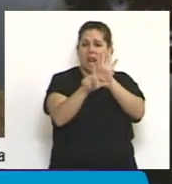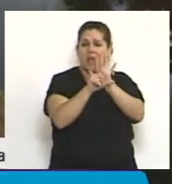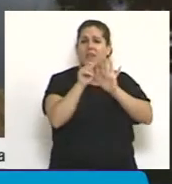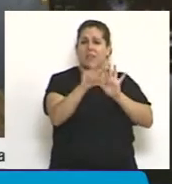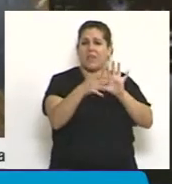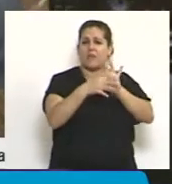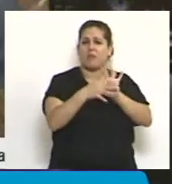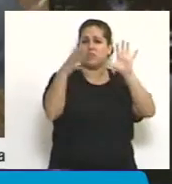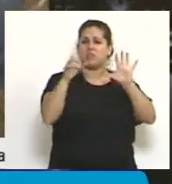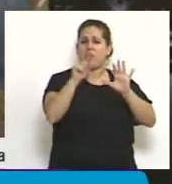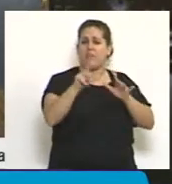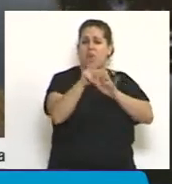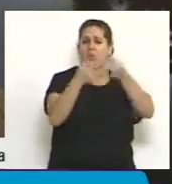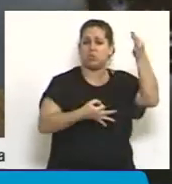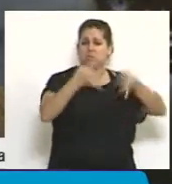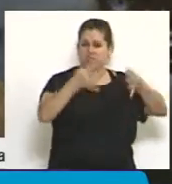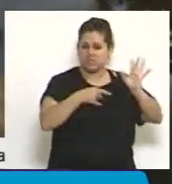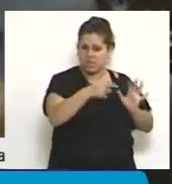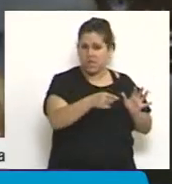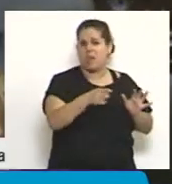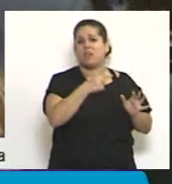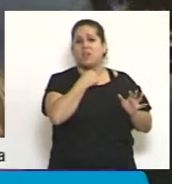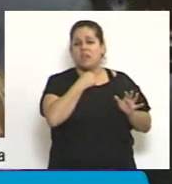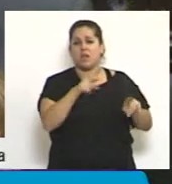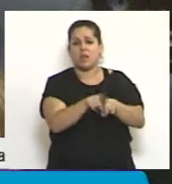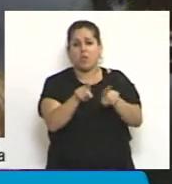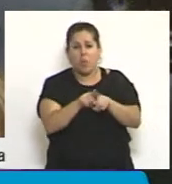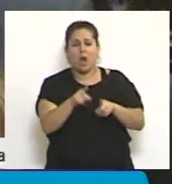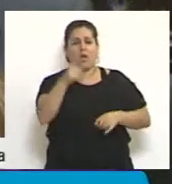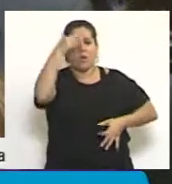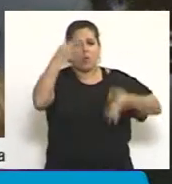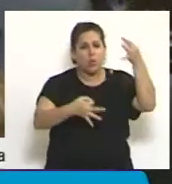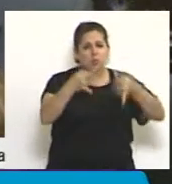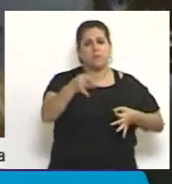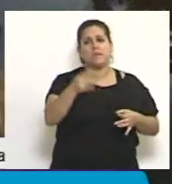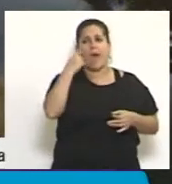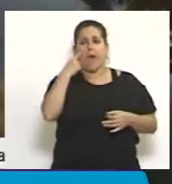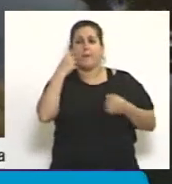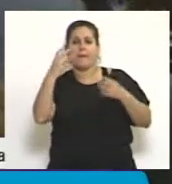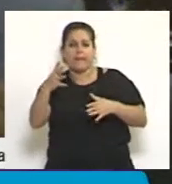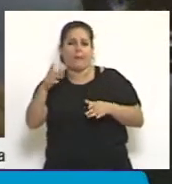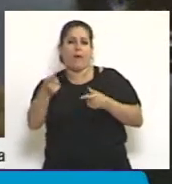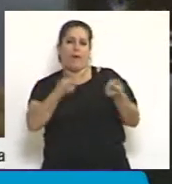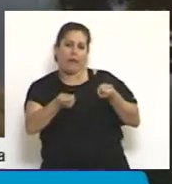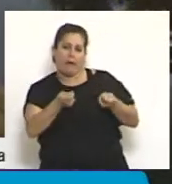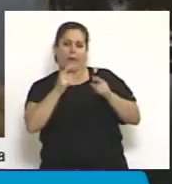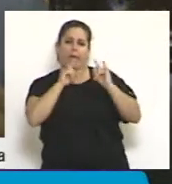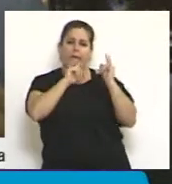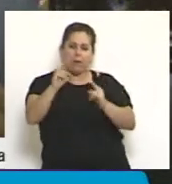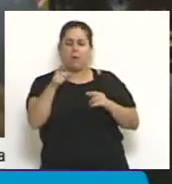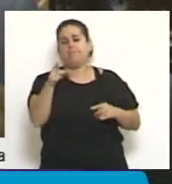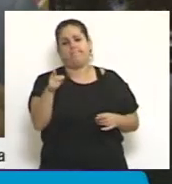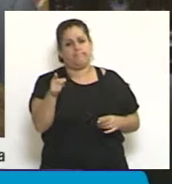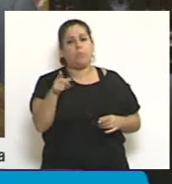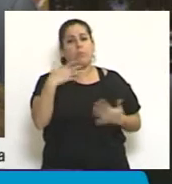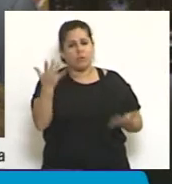democratización de la justicia. Este intento de cooptar a la justicia, de devaluarla y de manejarla. Por eso que es tan